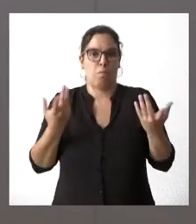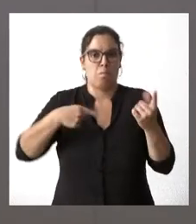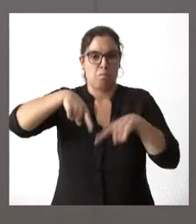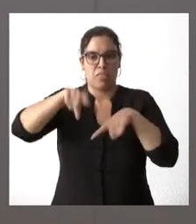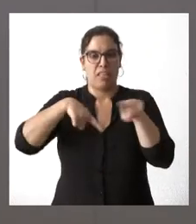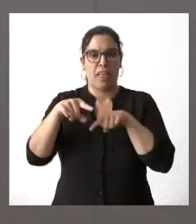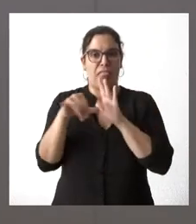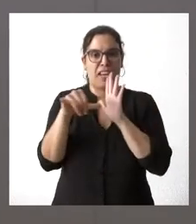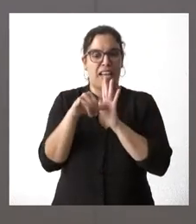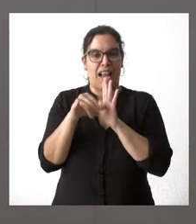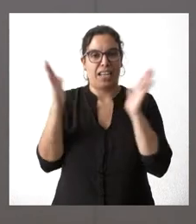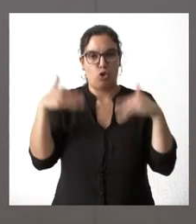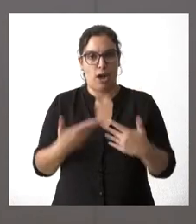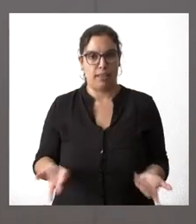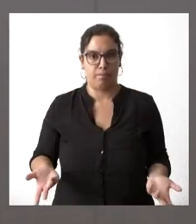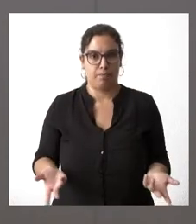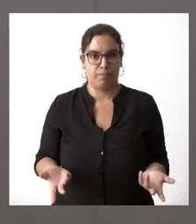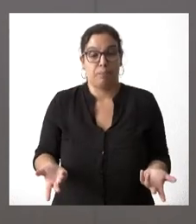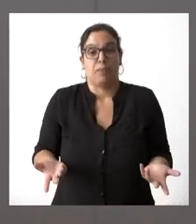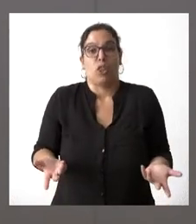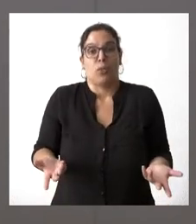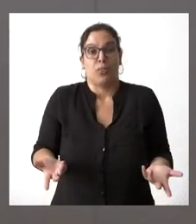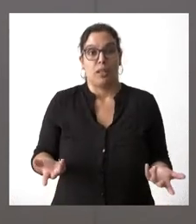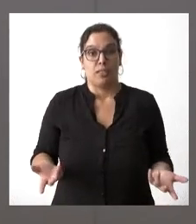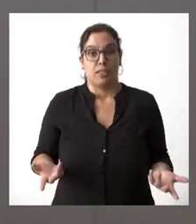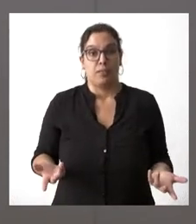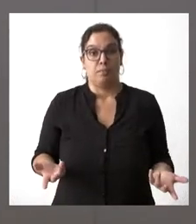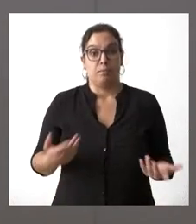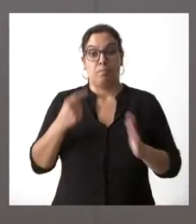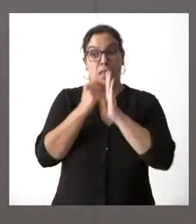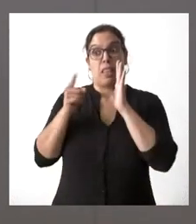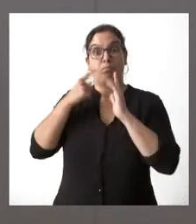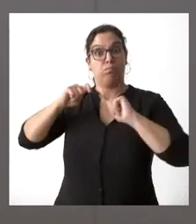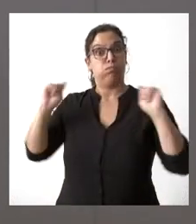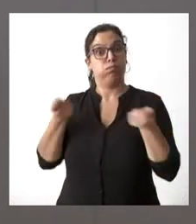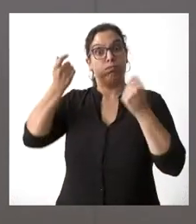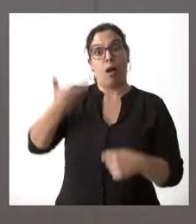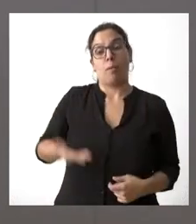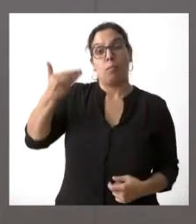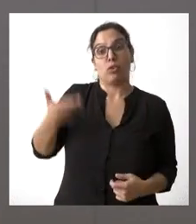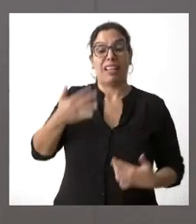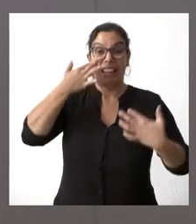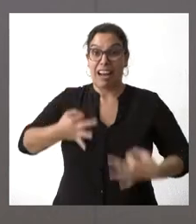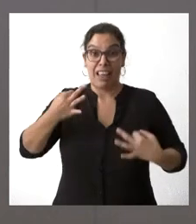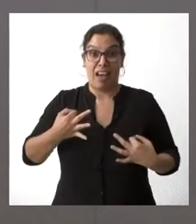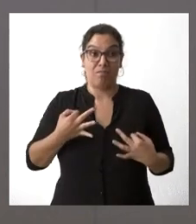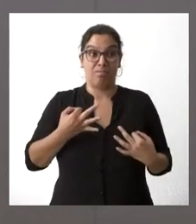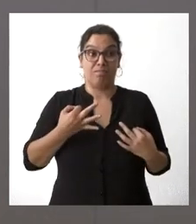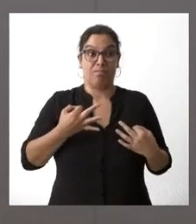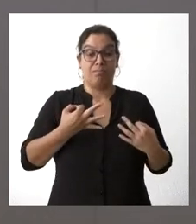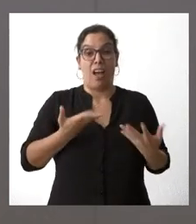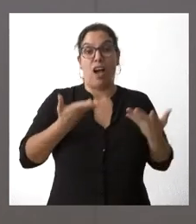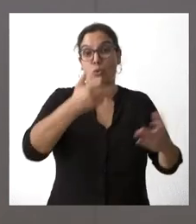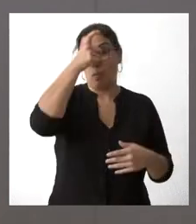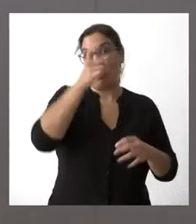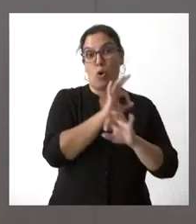ruta de transporte de cercanías. Por tanto, en alguna de estas medidas tan importantes no se va a beneficiar al mundo rural y cuando se plantea